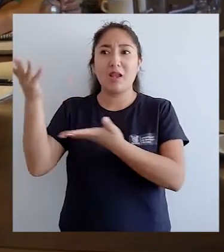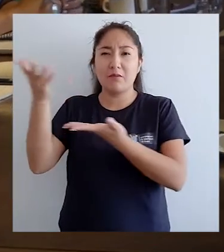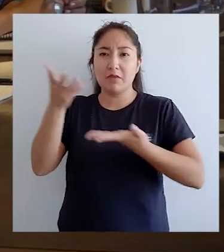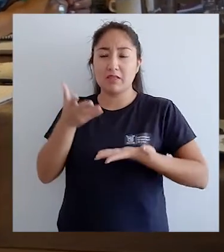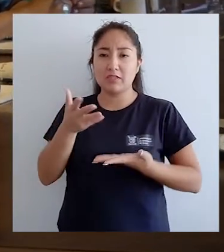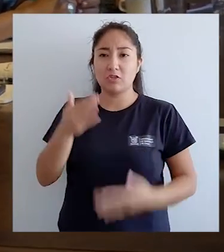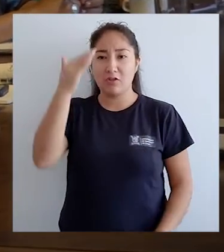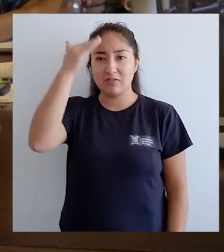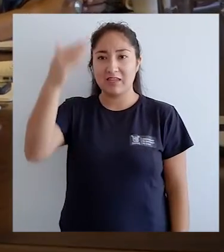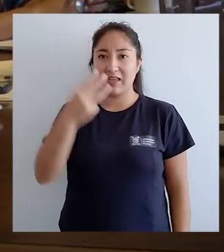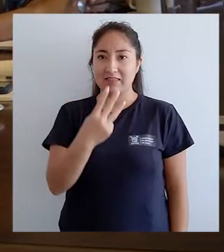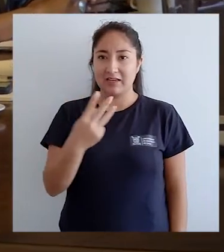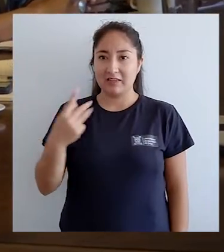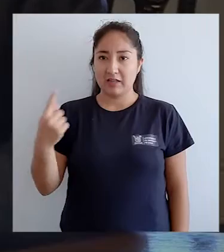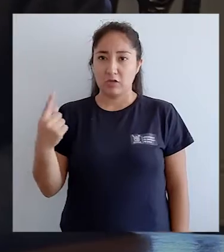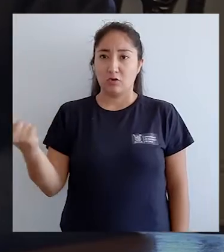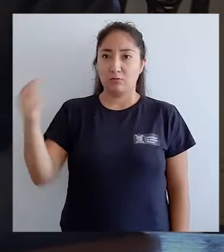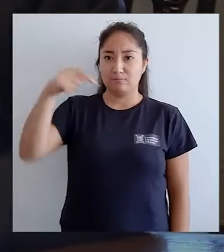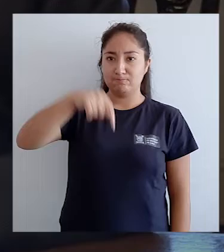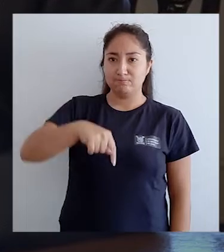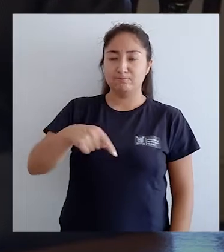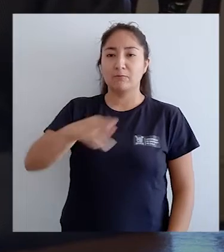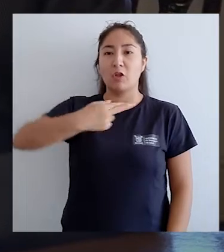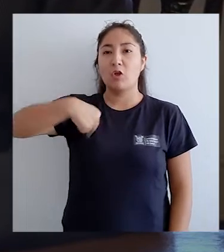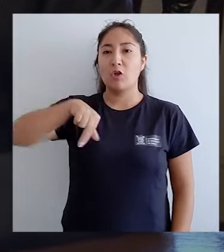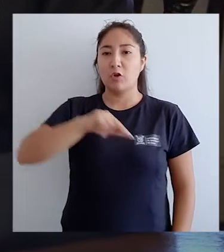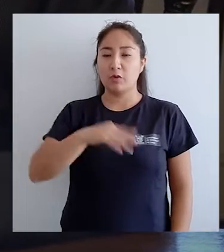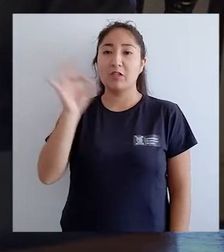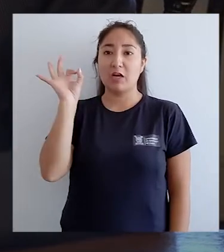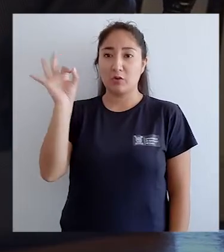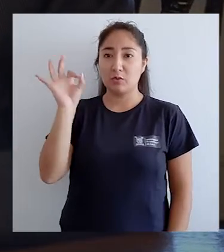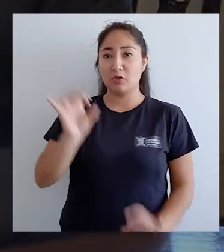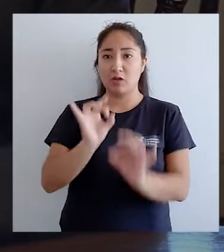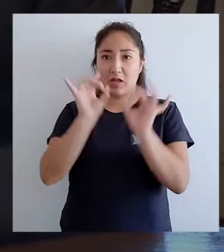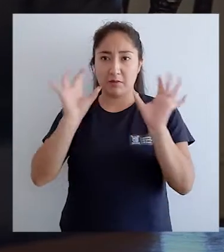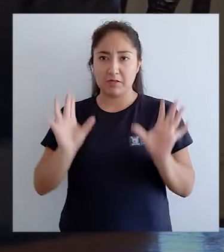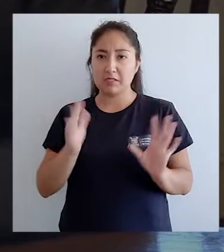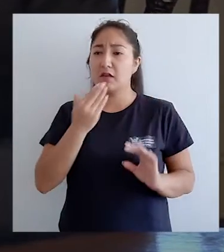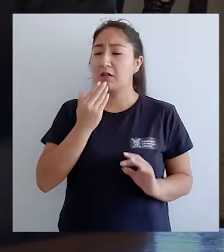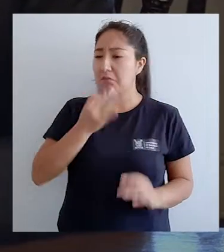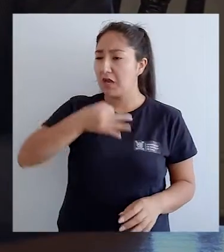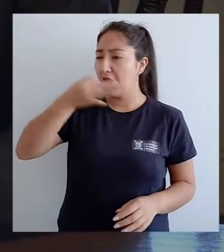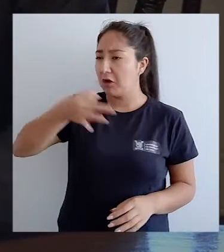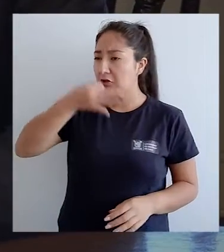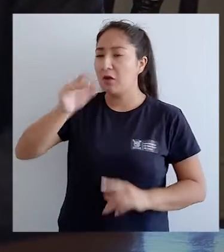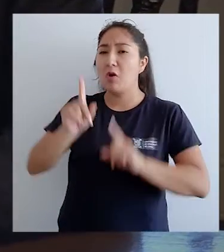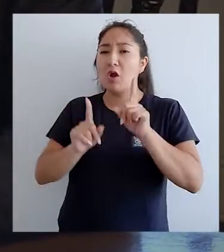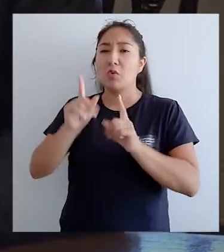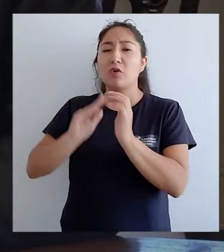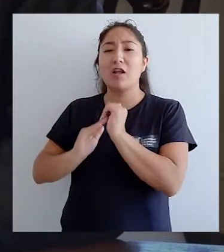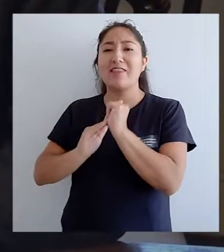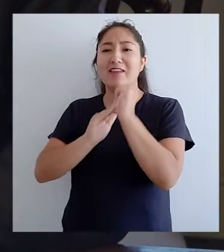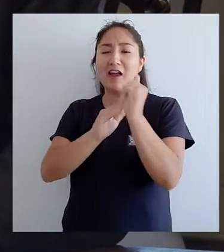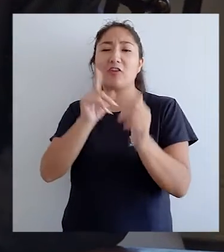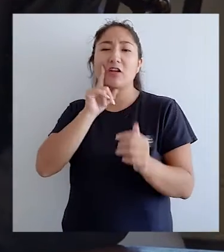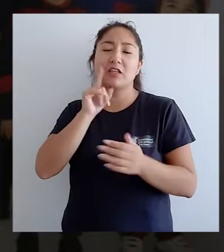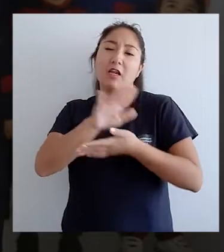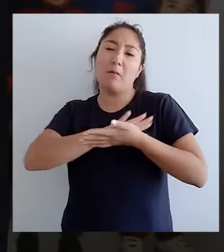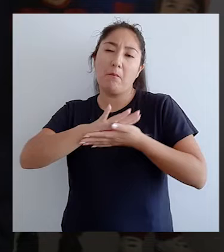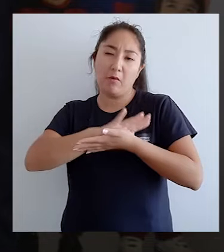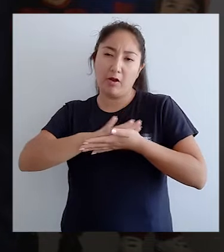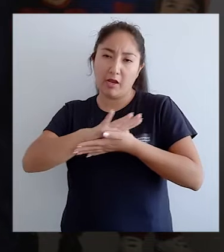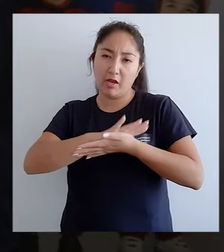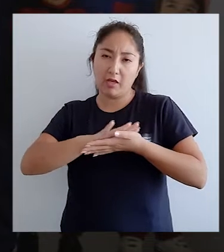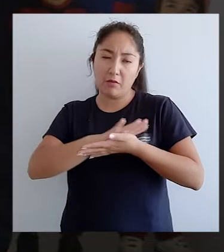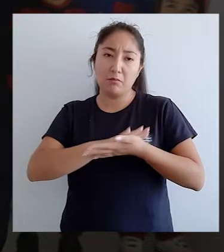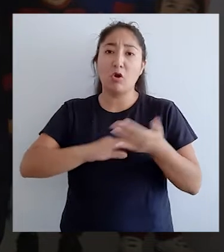que le hicimos para que el día 31 esté presente en nuestra sesión ordinaria y le hemos contado algunas directrices que toma el Consejo, cuáles son las